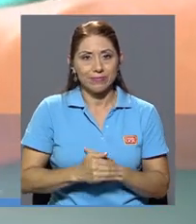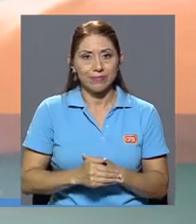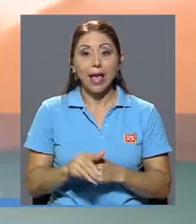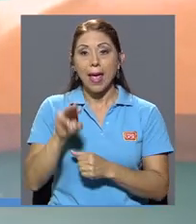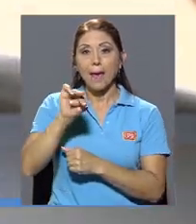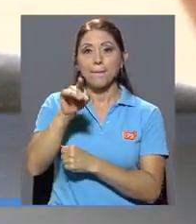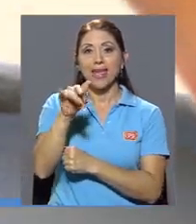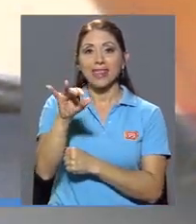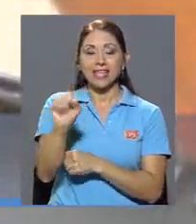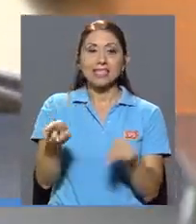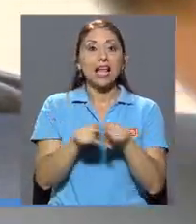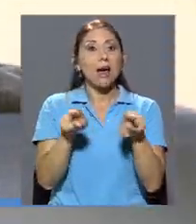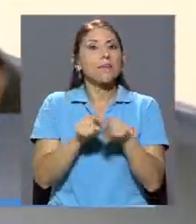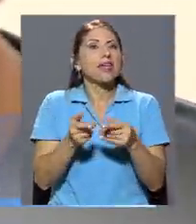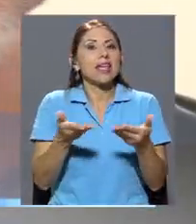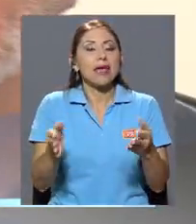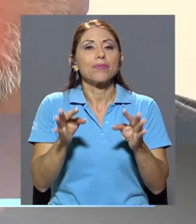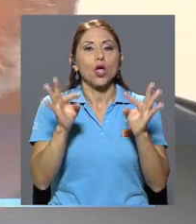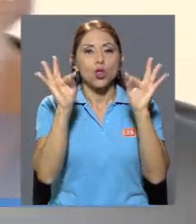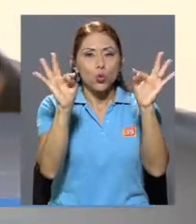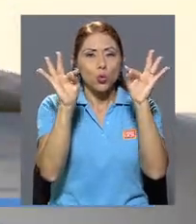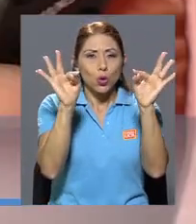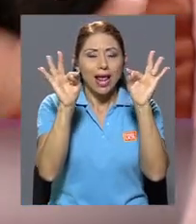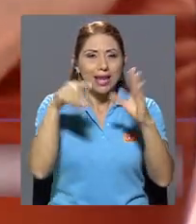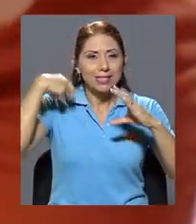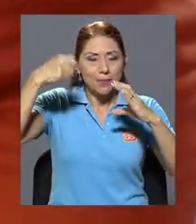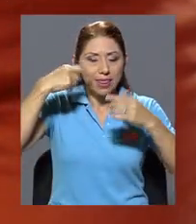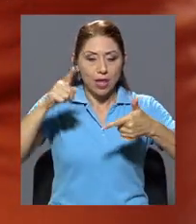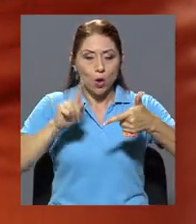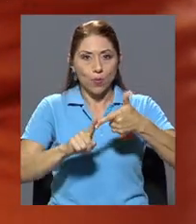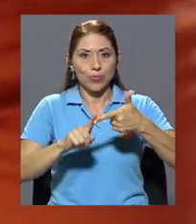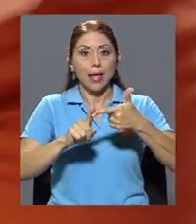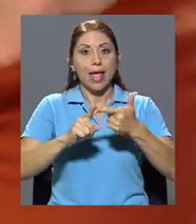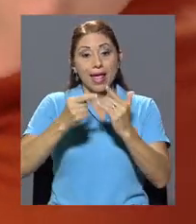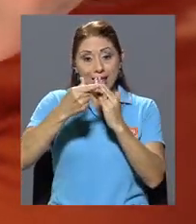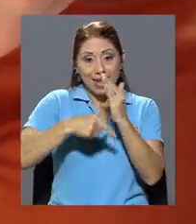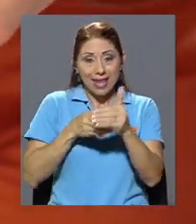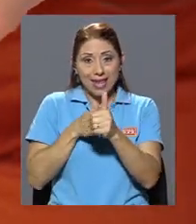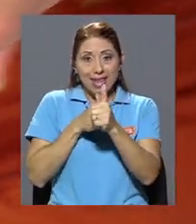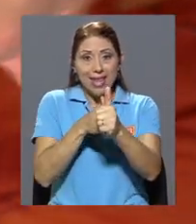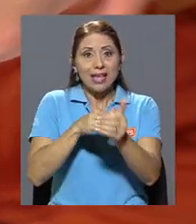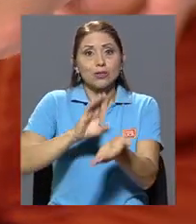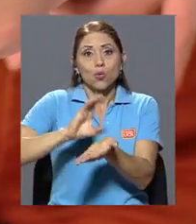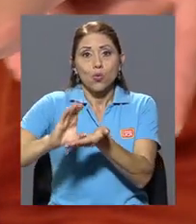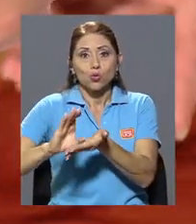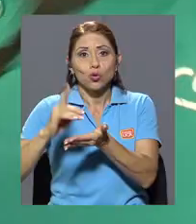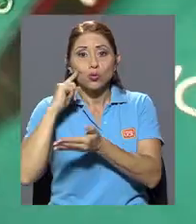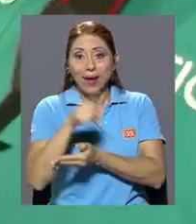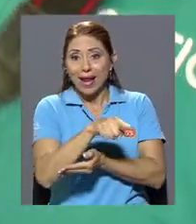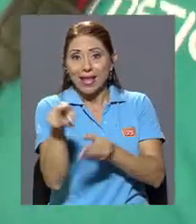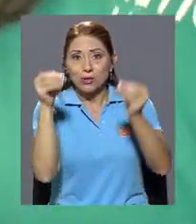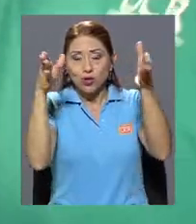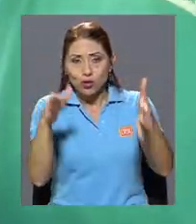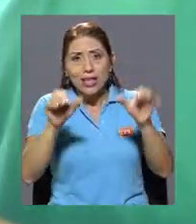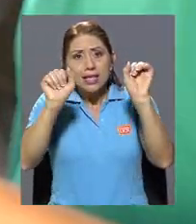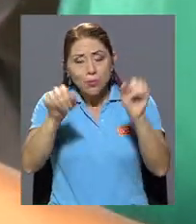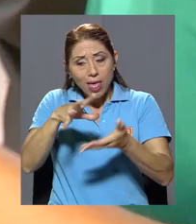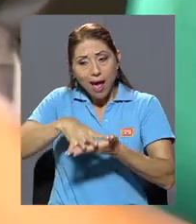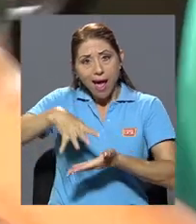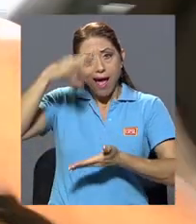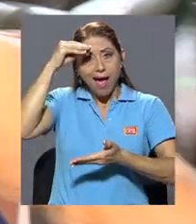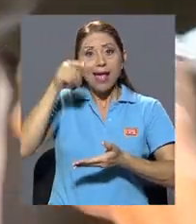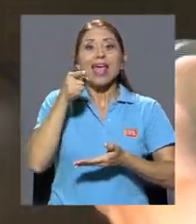ofrece recursos en línea como tutoriales en video, manuales y cursos para que los docentes puedan capacitarse. Estas